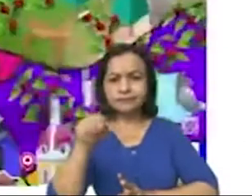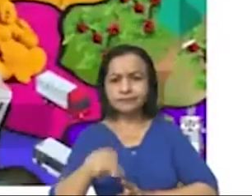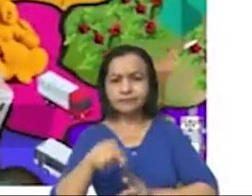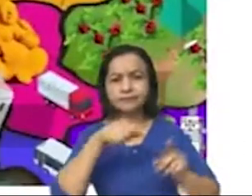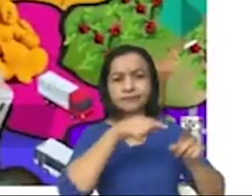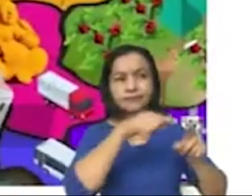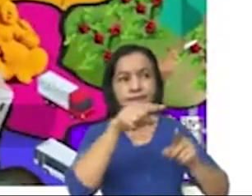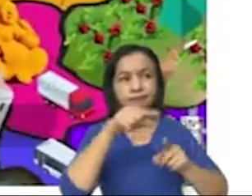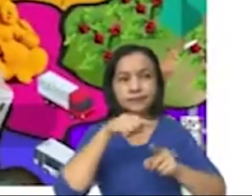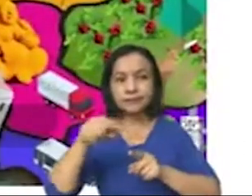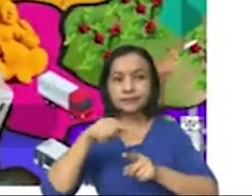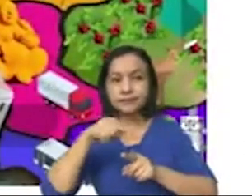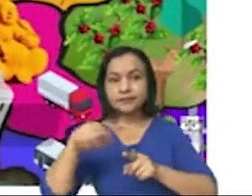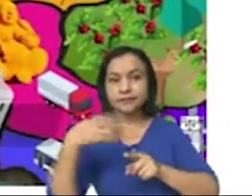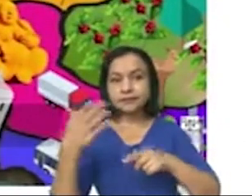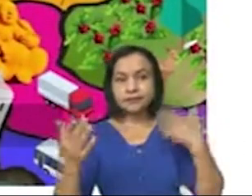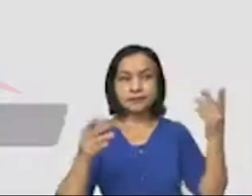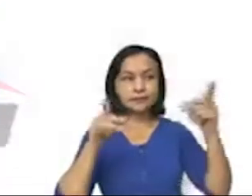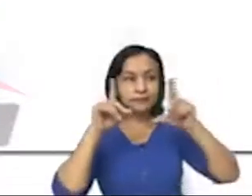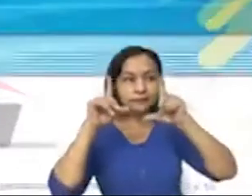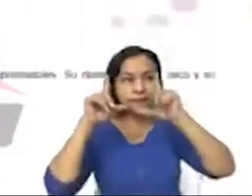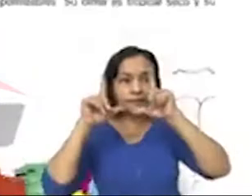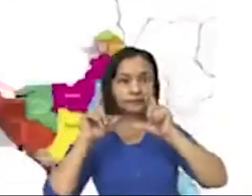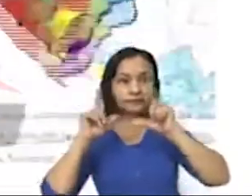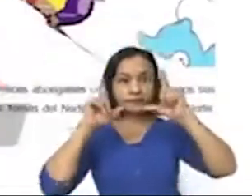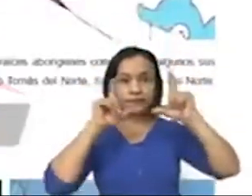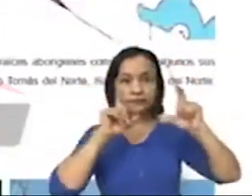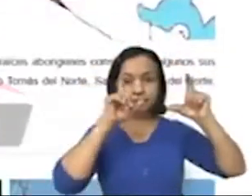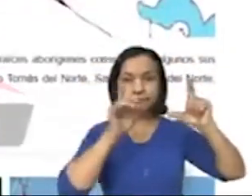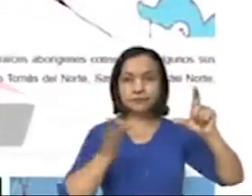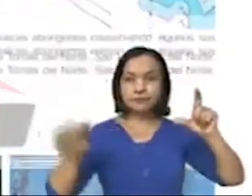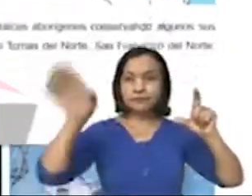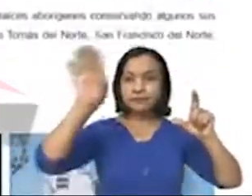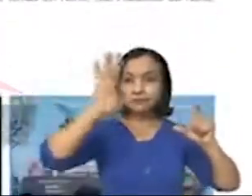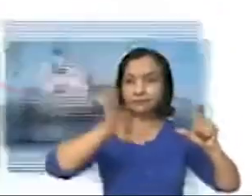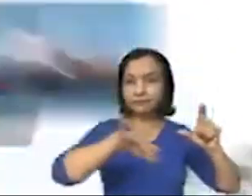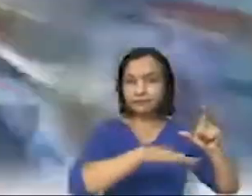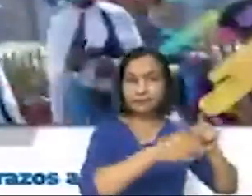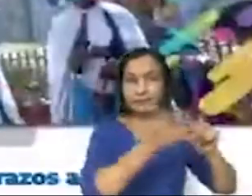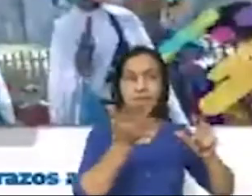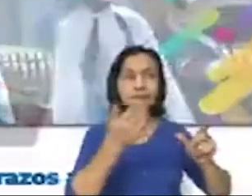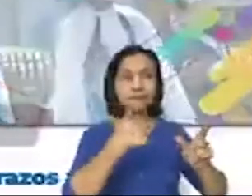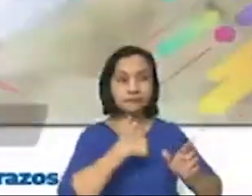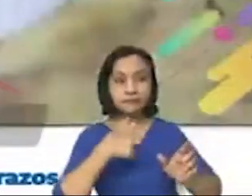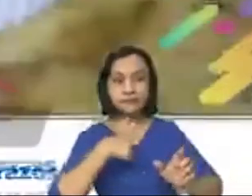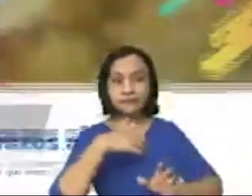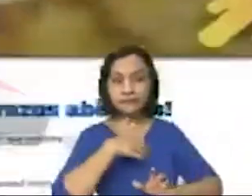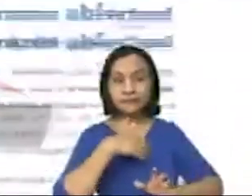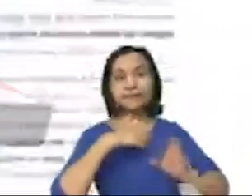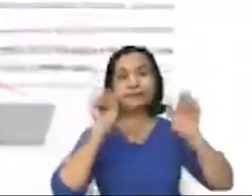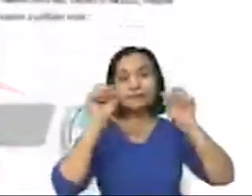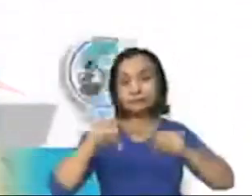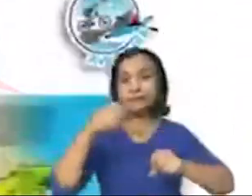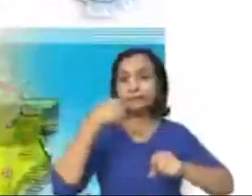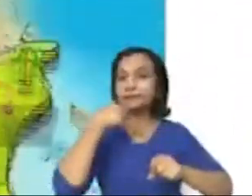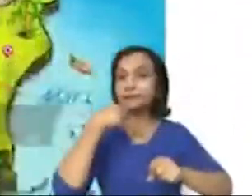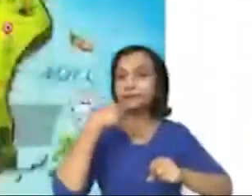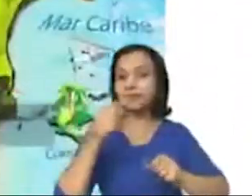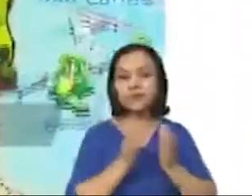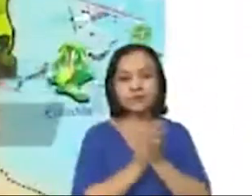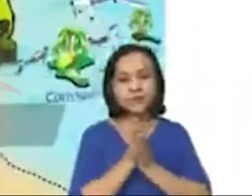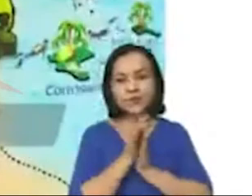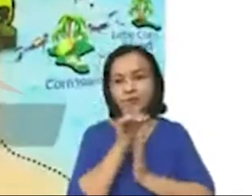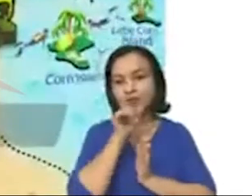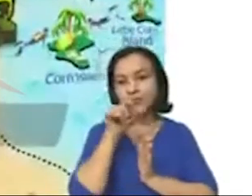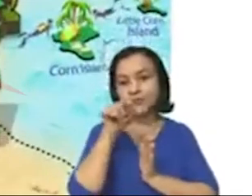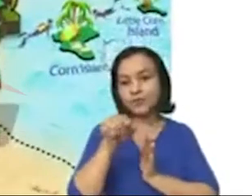son sus municipios, ver las fotos de las playas y su georreferenciación, entonces ahí ya pueden decir y elegir, bueno